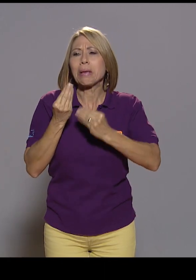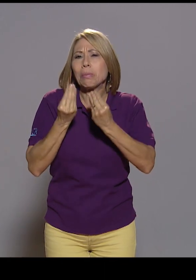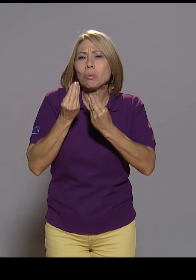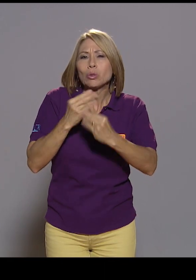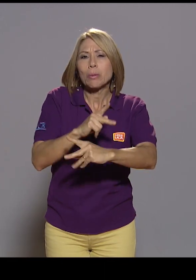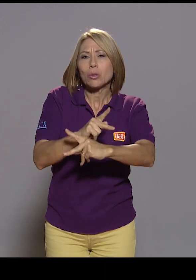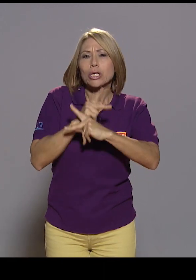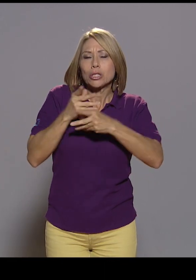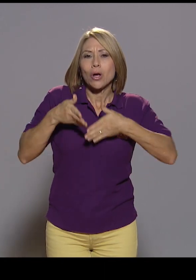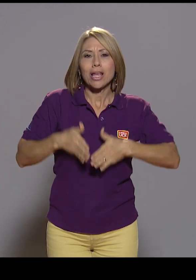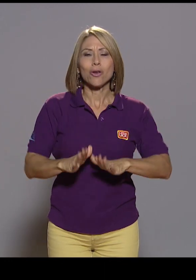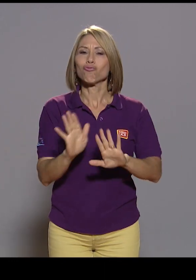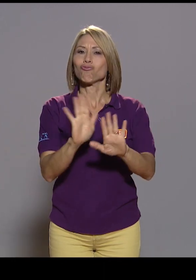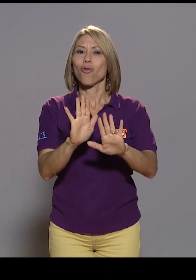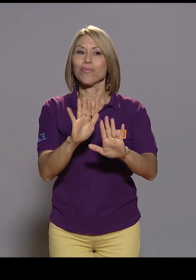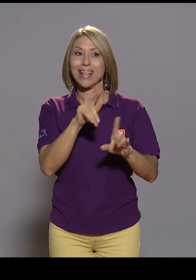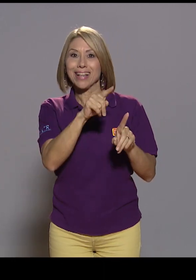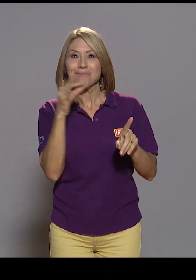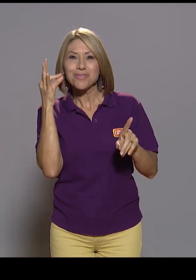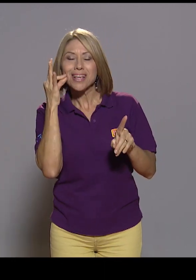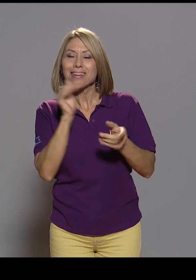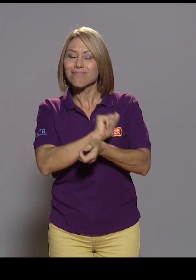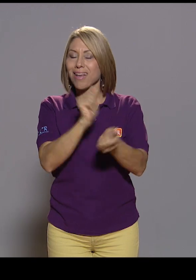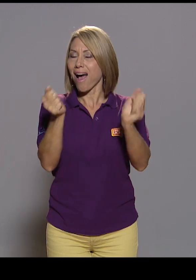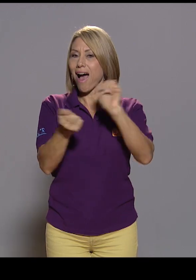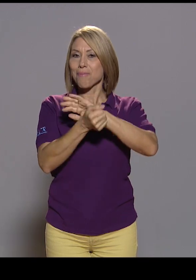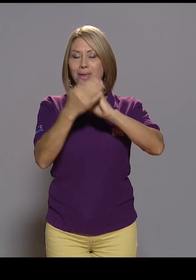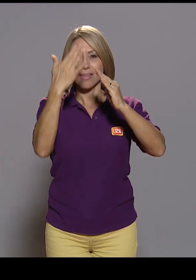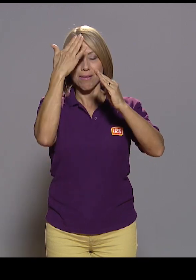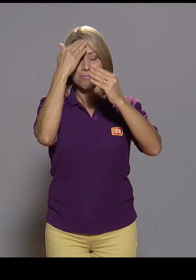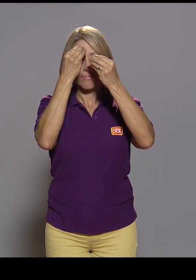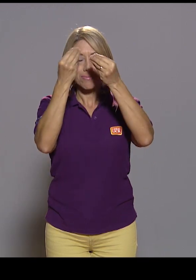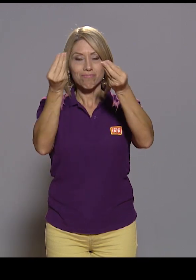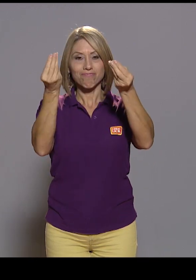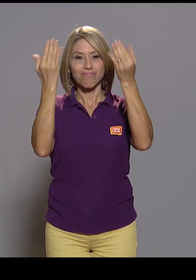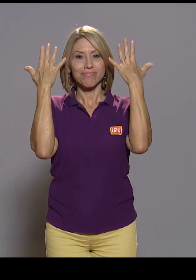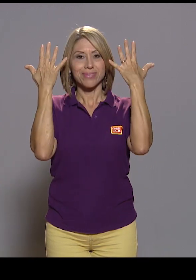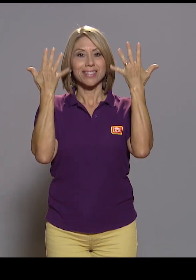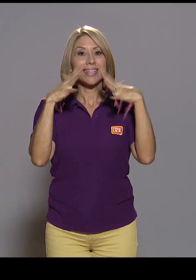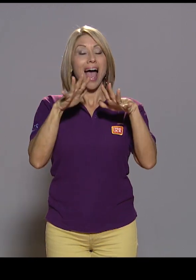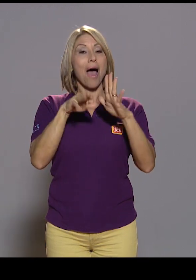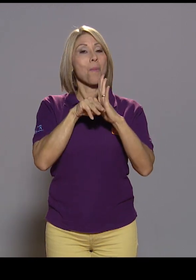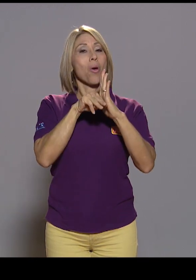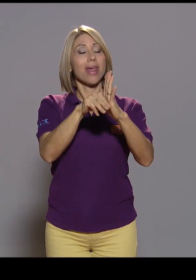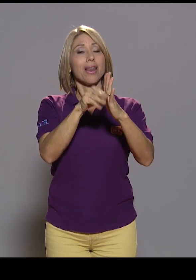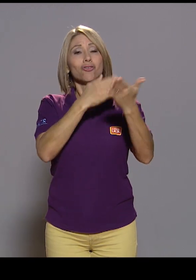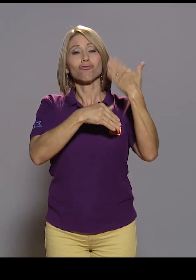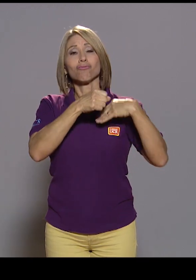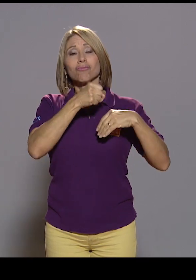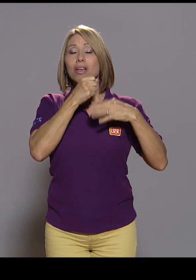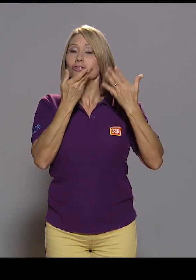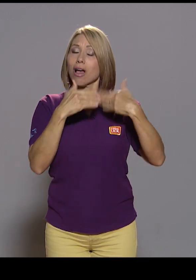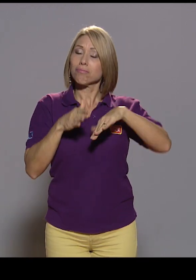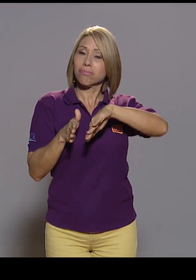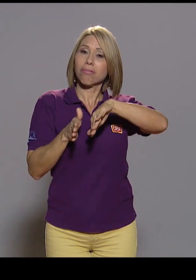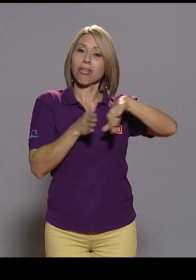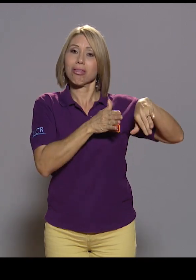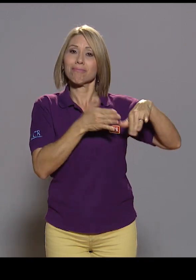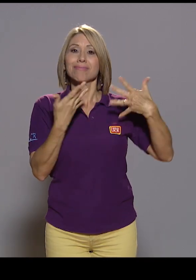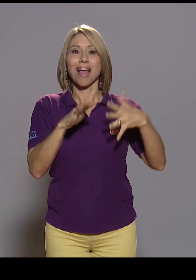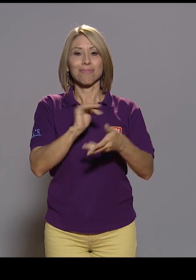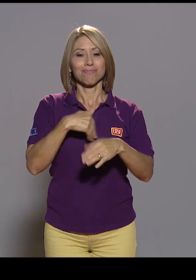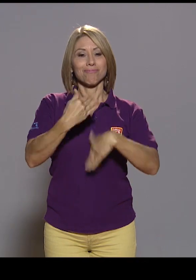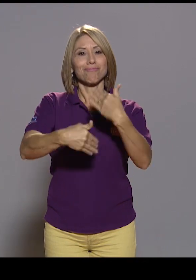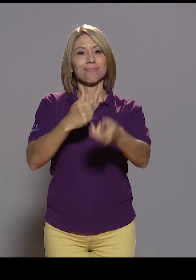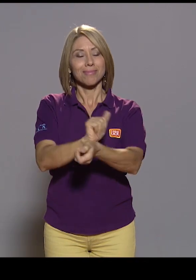completamente su enfoque, quiebra paradigmas y lo que hablamos, agentes de cambio. Y aquí es muy importante